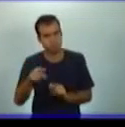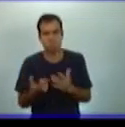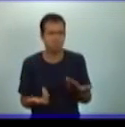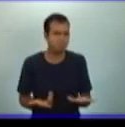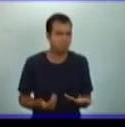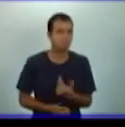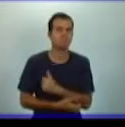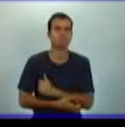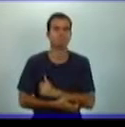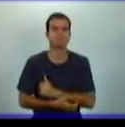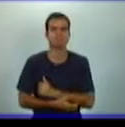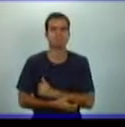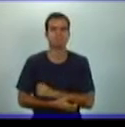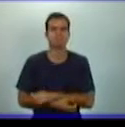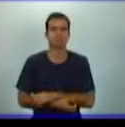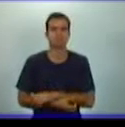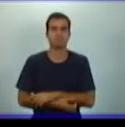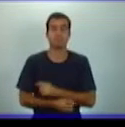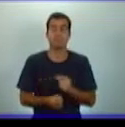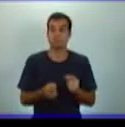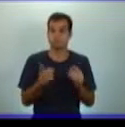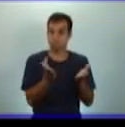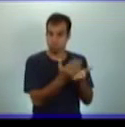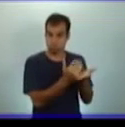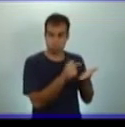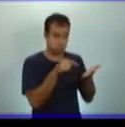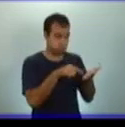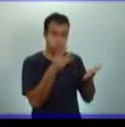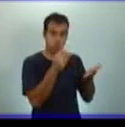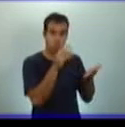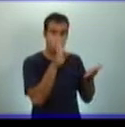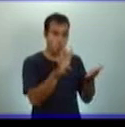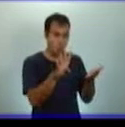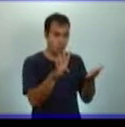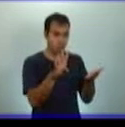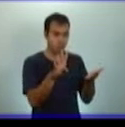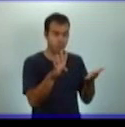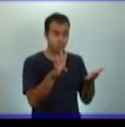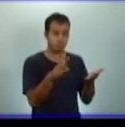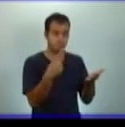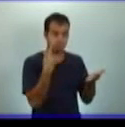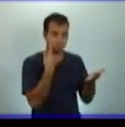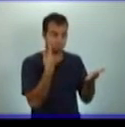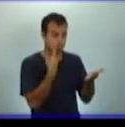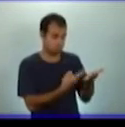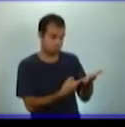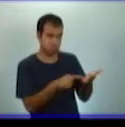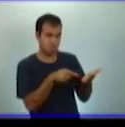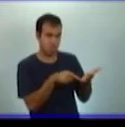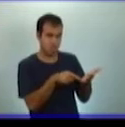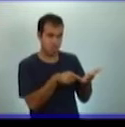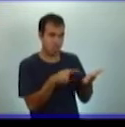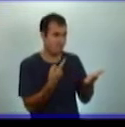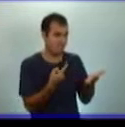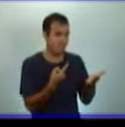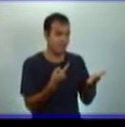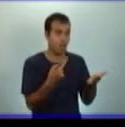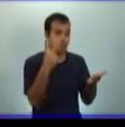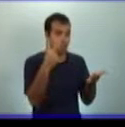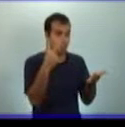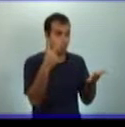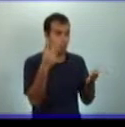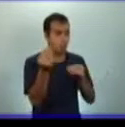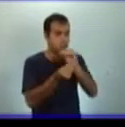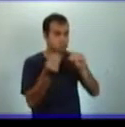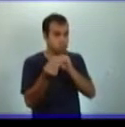Entonces, aunque en la página 4 aparecen dos de las modificaciones,